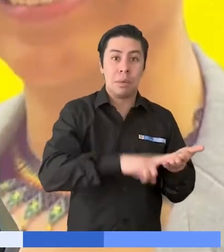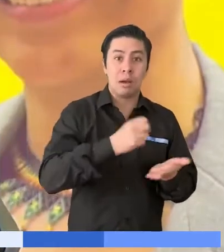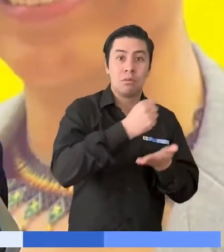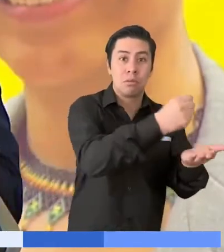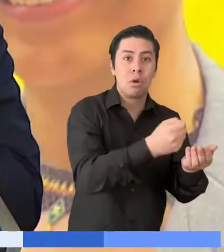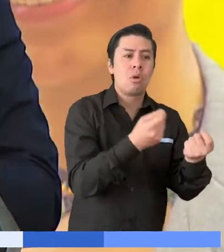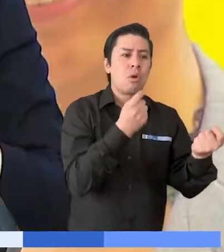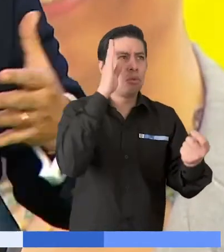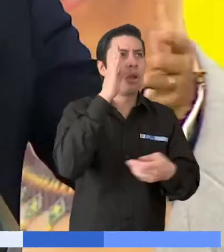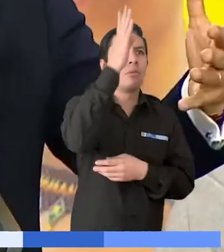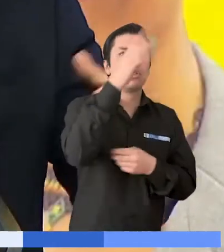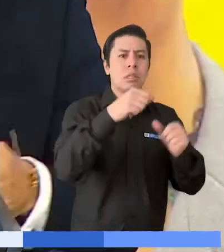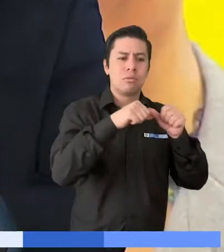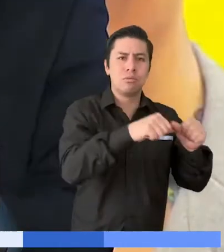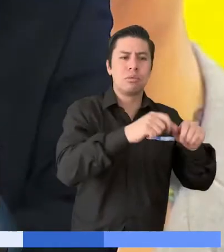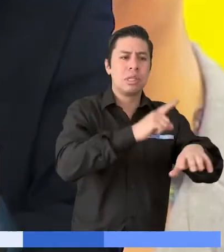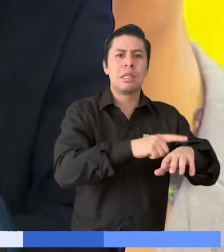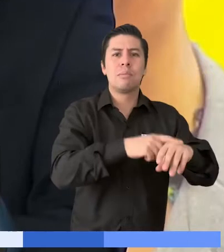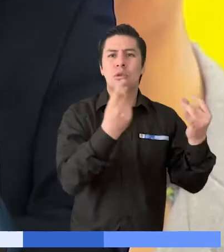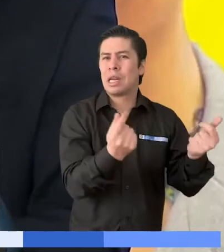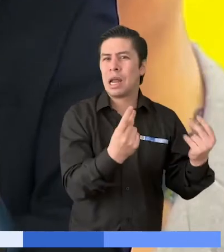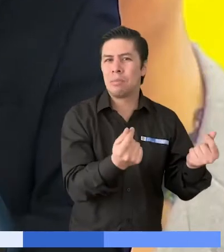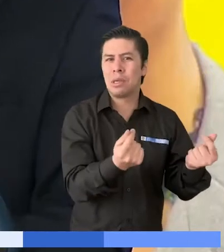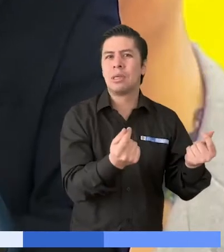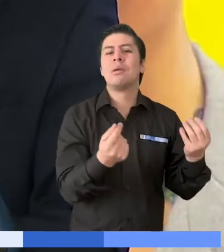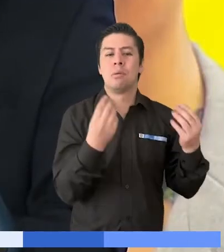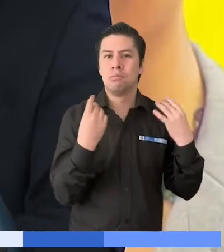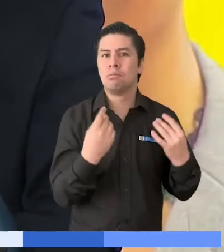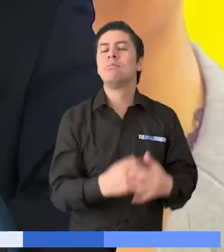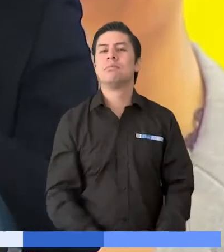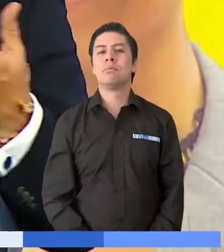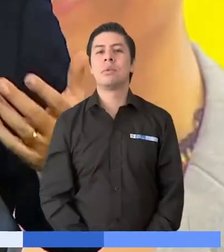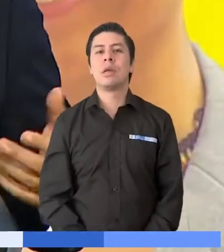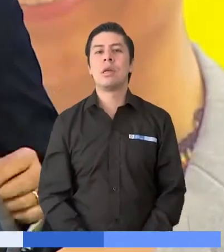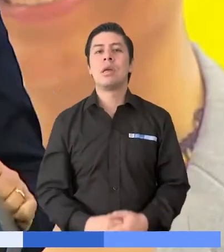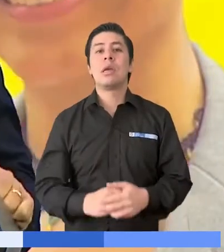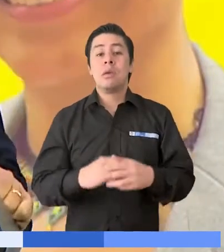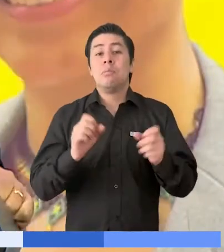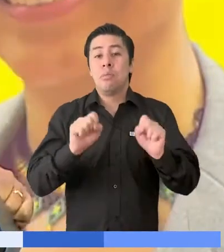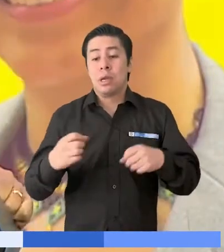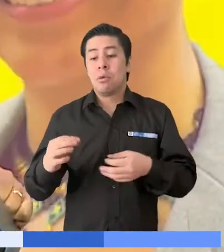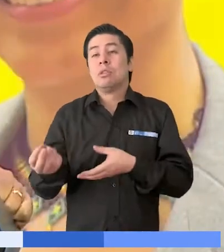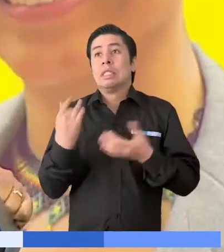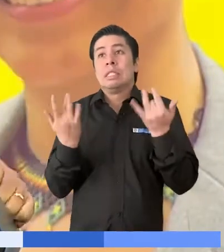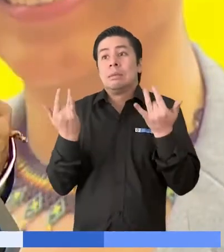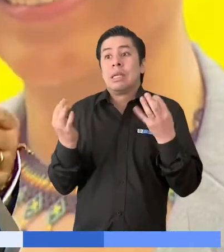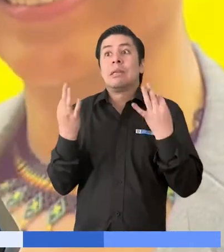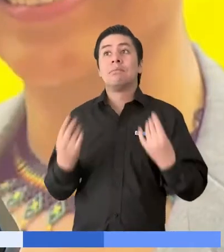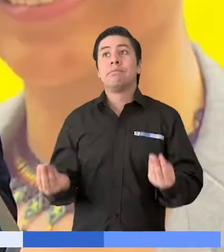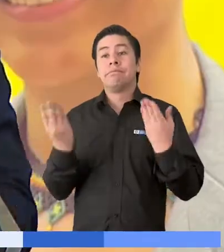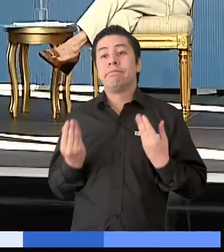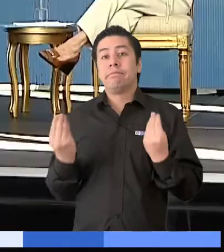mensuales a través de una renta proyectada en el tiempo para las víctimas, que sería una forma tal vez más ágil y que